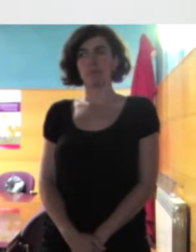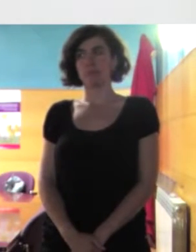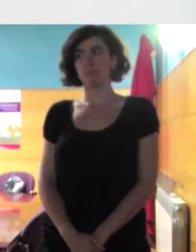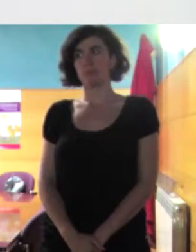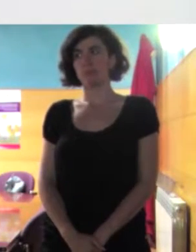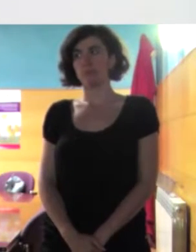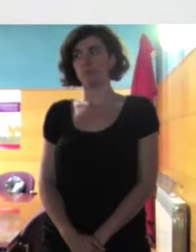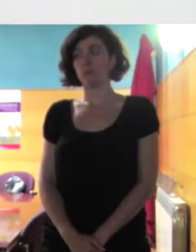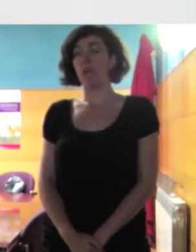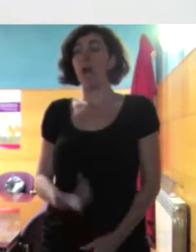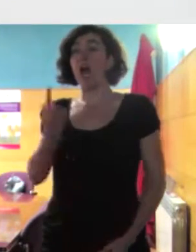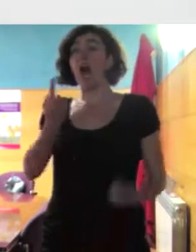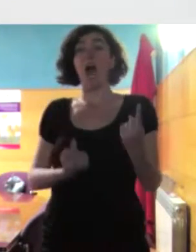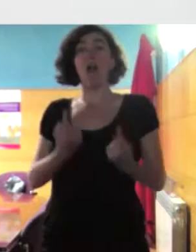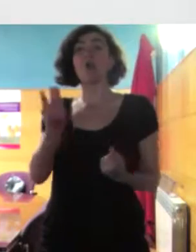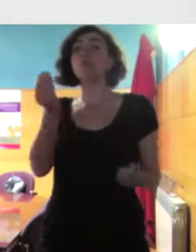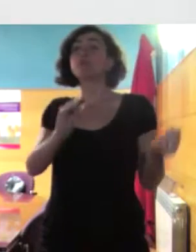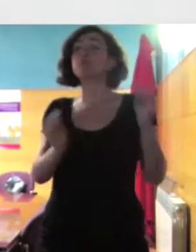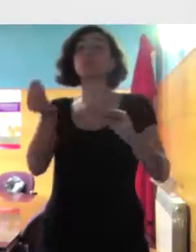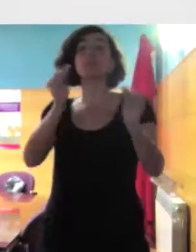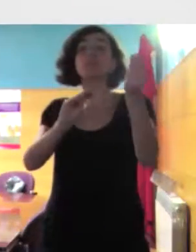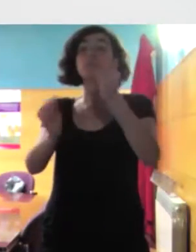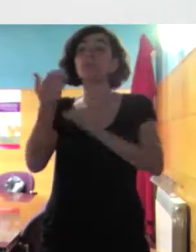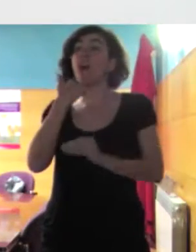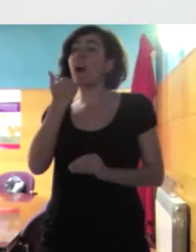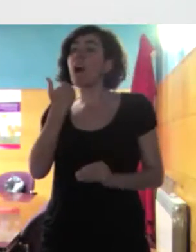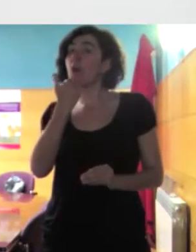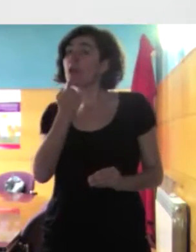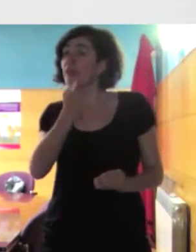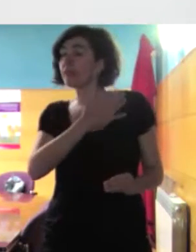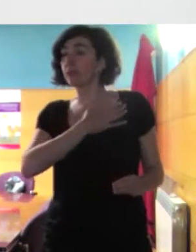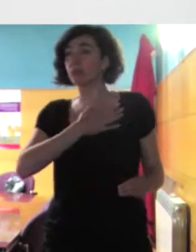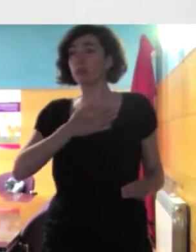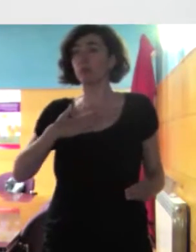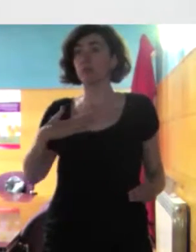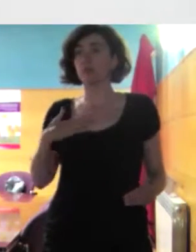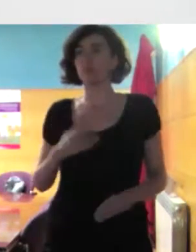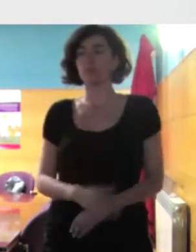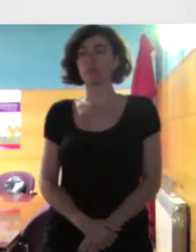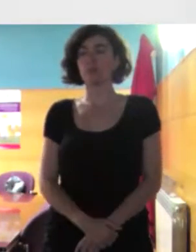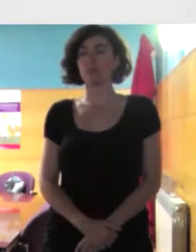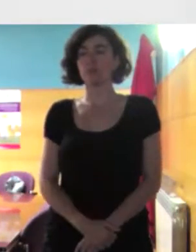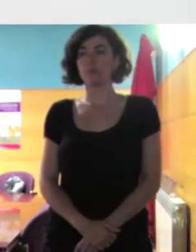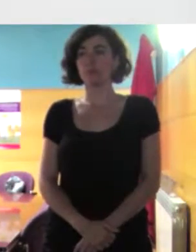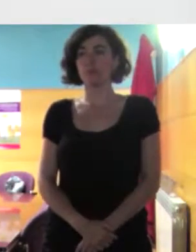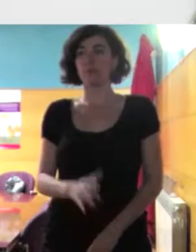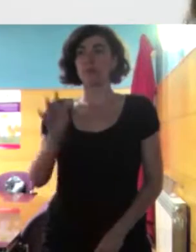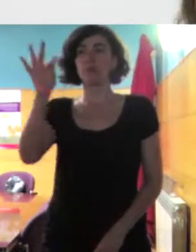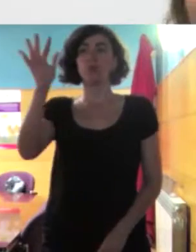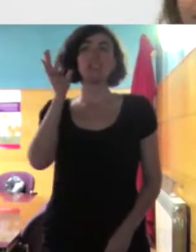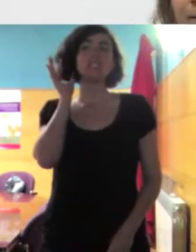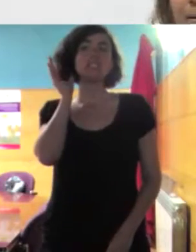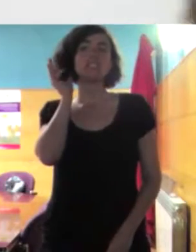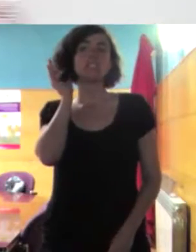no sé si alguien quiere añadir alguna otra reflexión o algún comentario sí me parece interesante